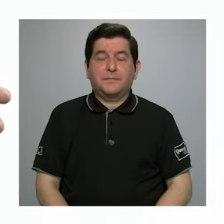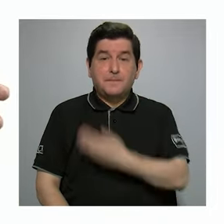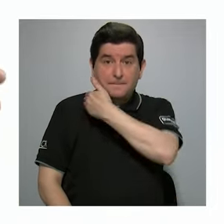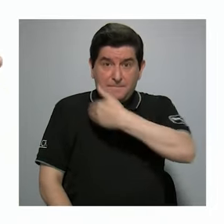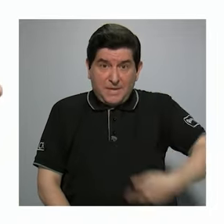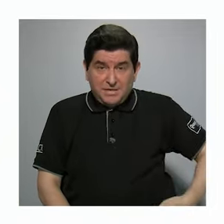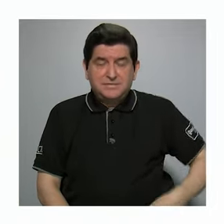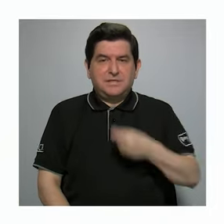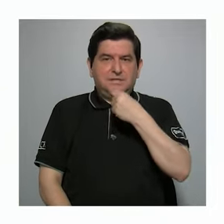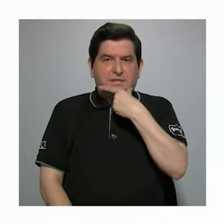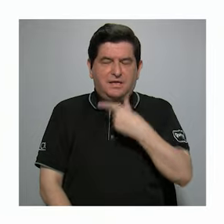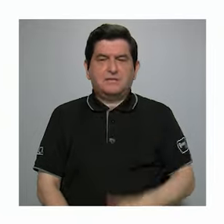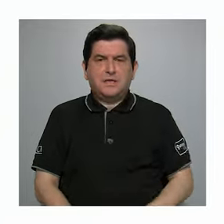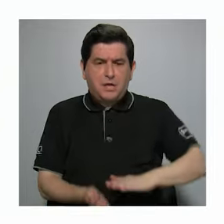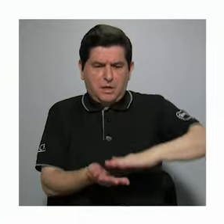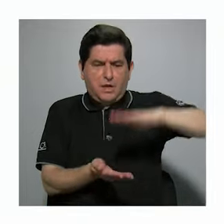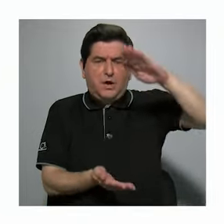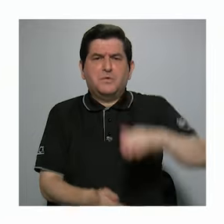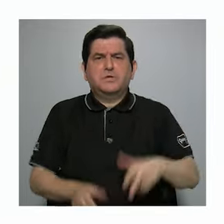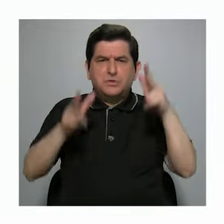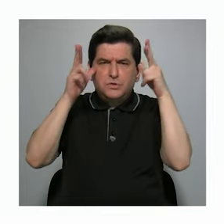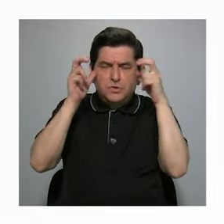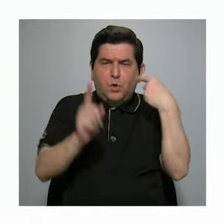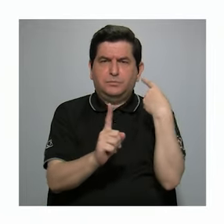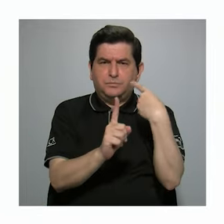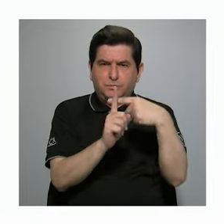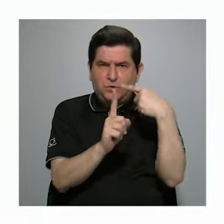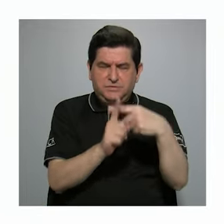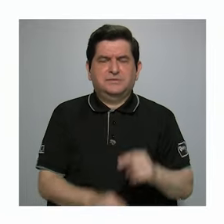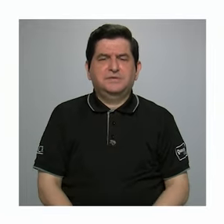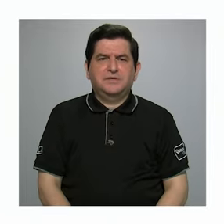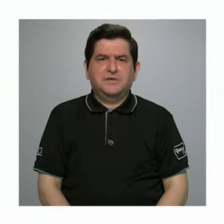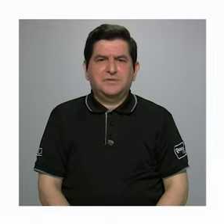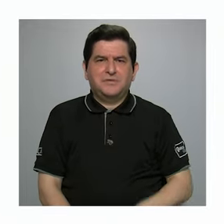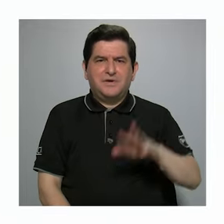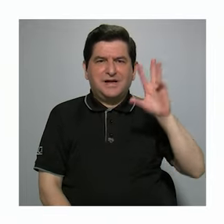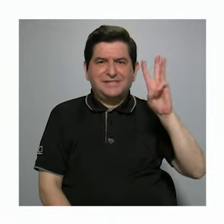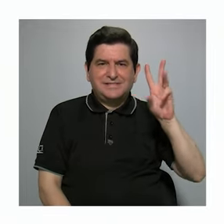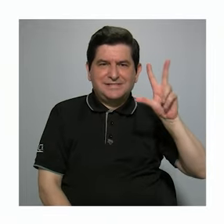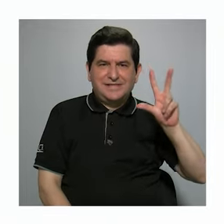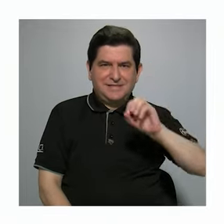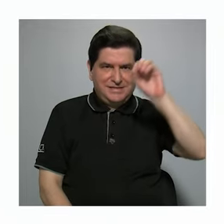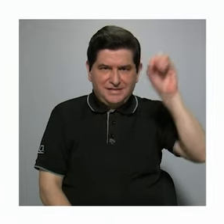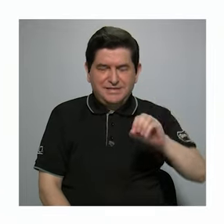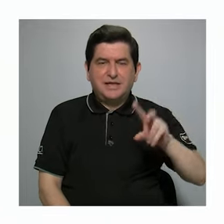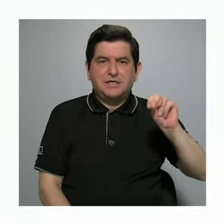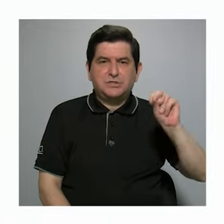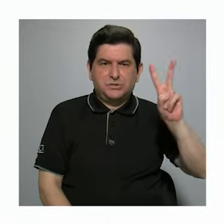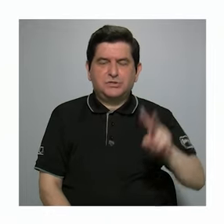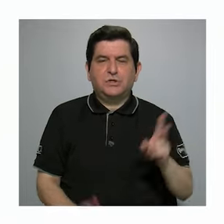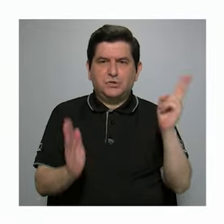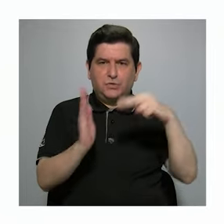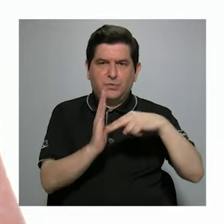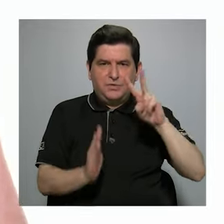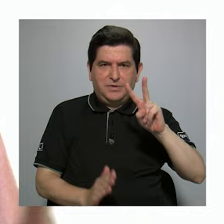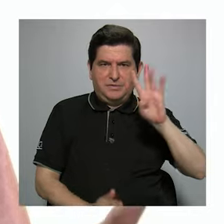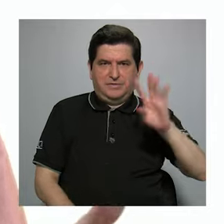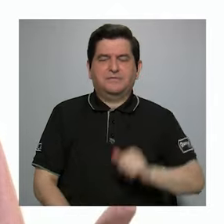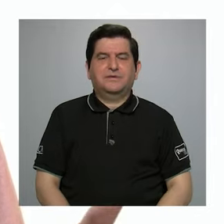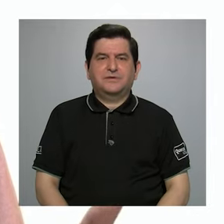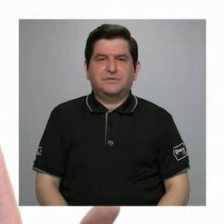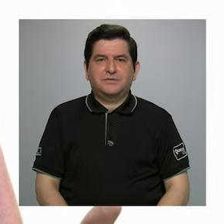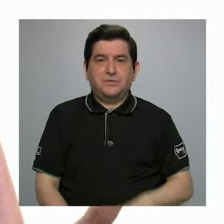presidente Chávez obtuvo un aumento en la percepción positiva puntuando en 63% en noviembre de 2024,